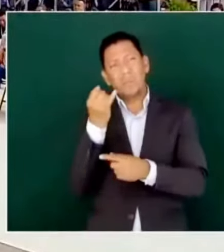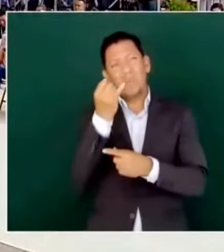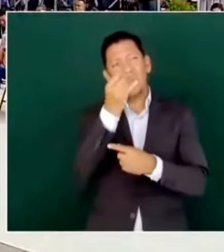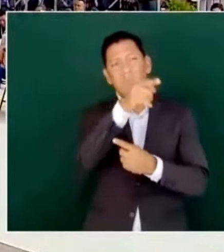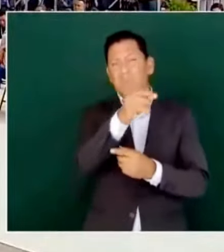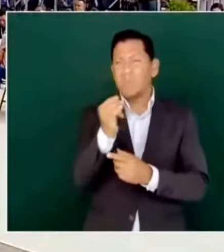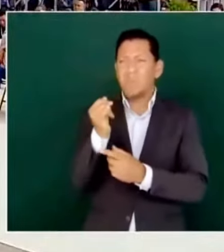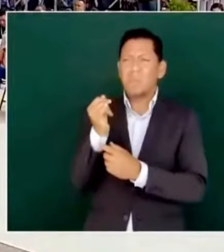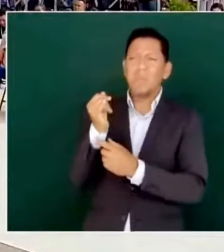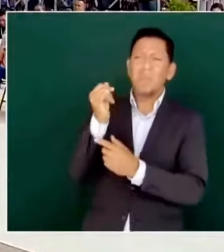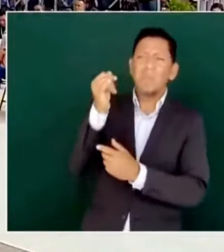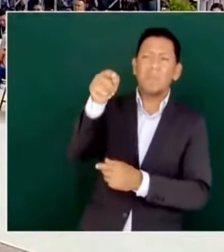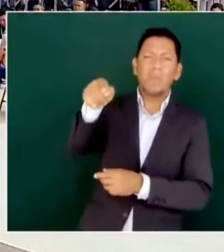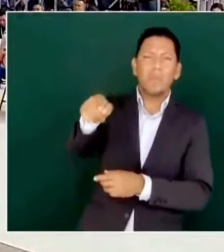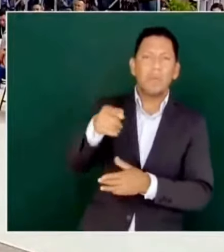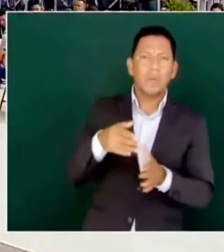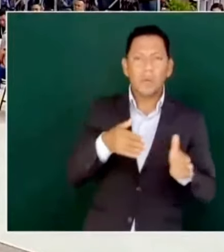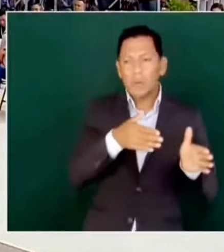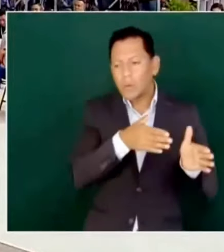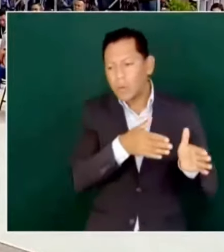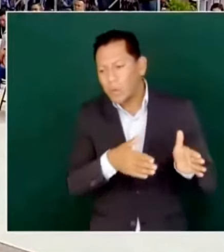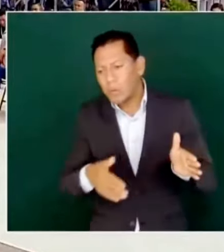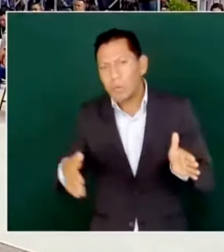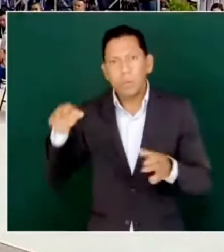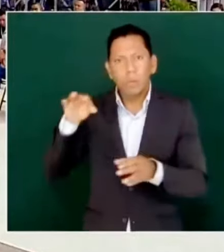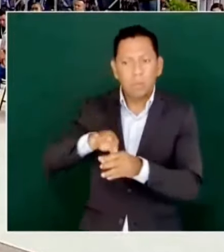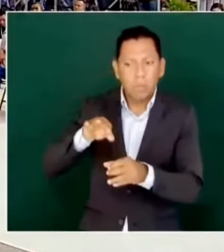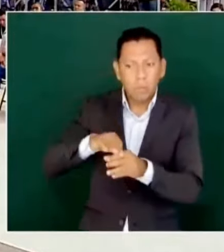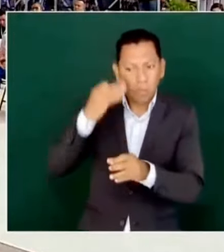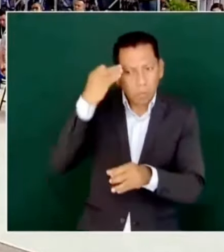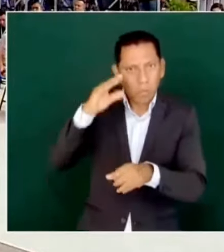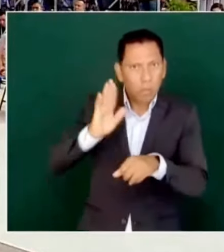Si tarda más la campaña, a lo mejor no hubiese yo ganado.